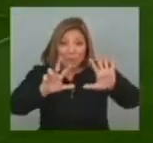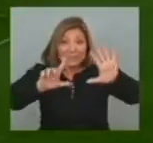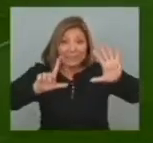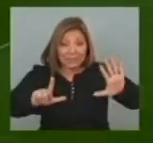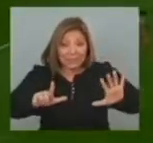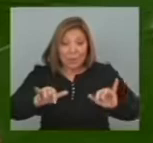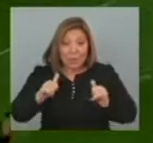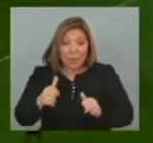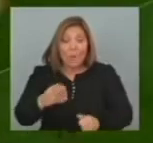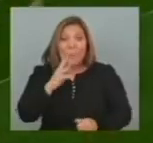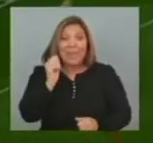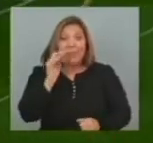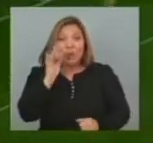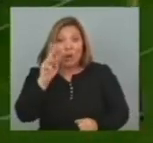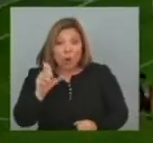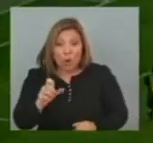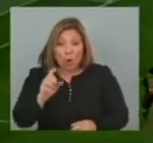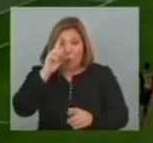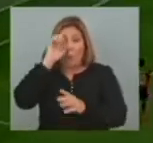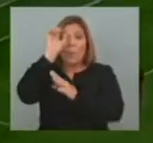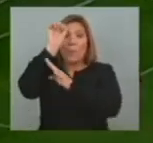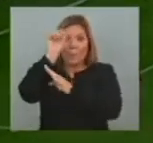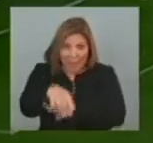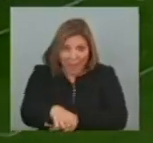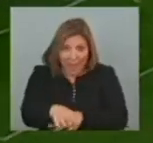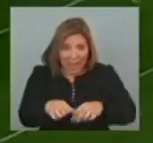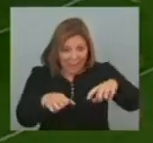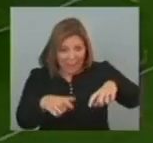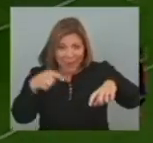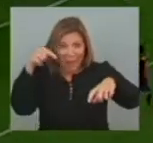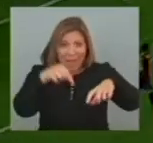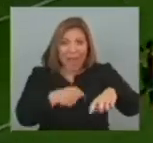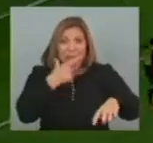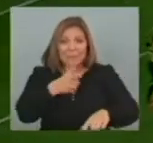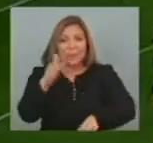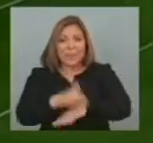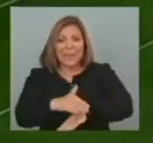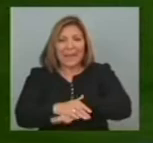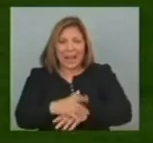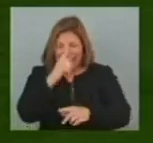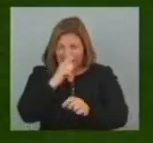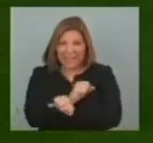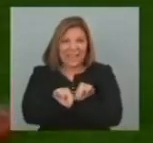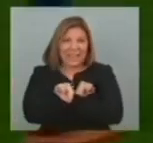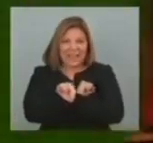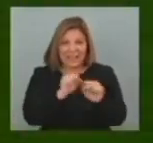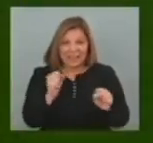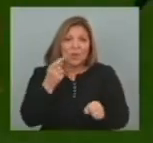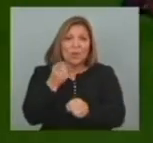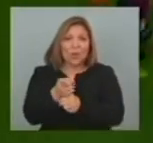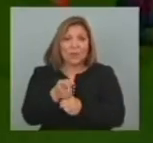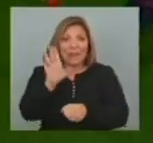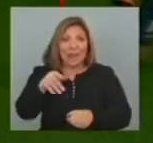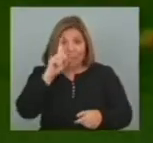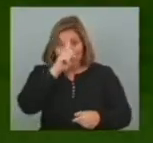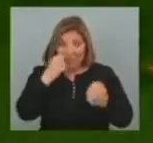jugada del partido Pedro Baja con plancha La pelota en el área Y el árbitro cobra penal Increíble La situación En contra del Atlético de